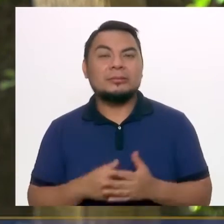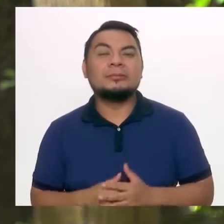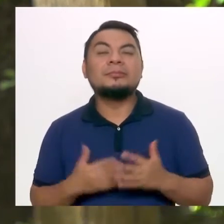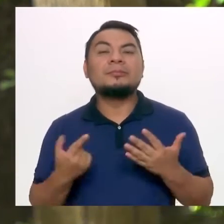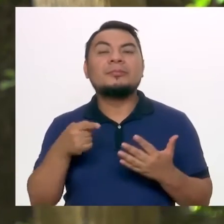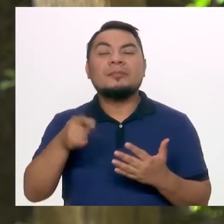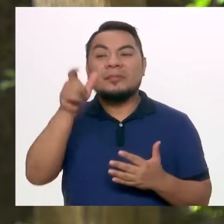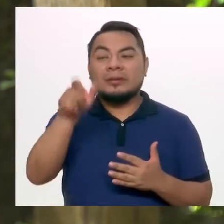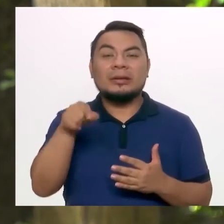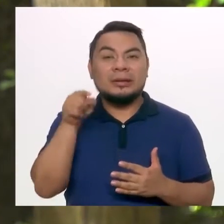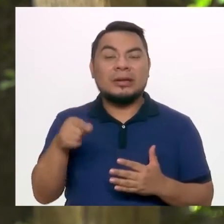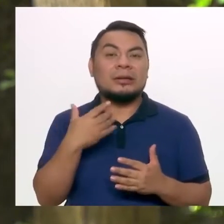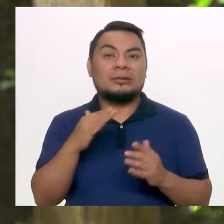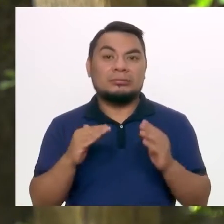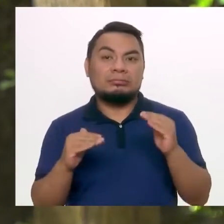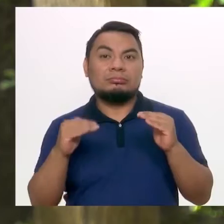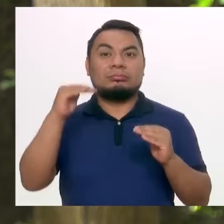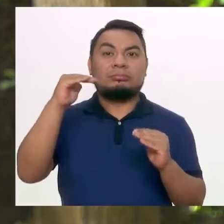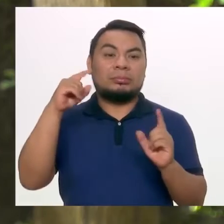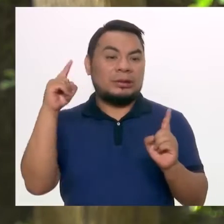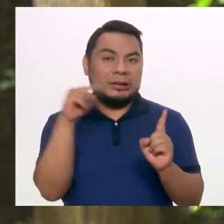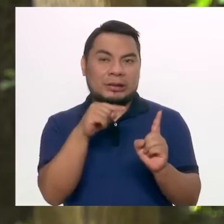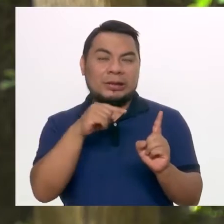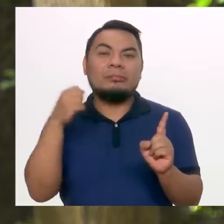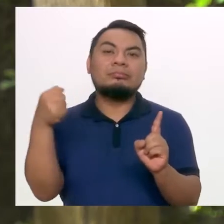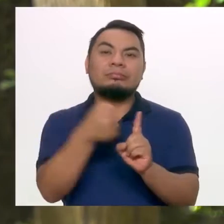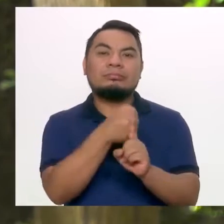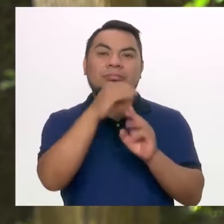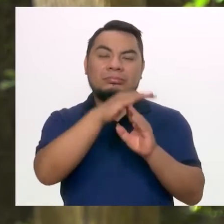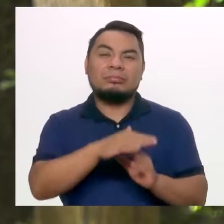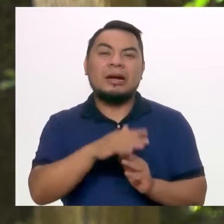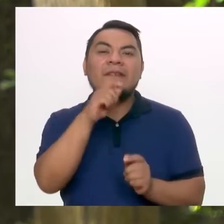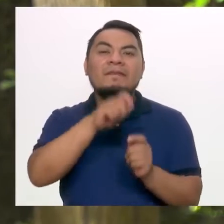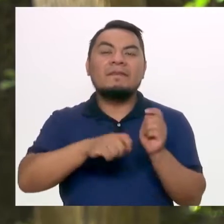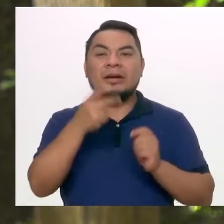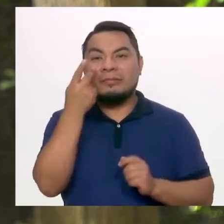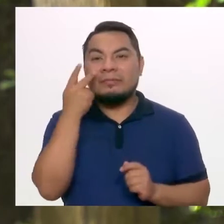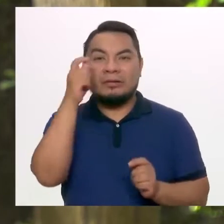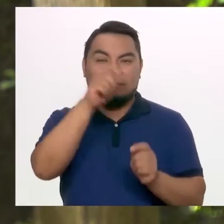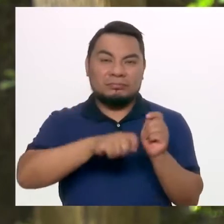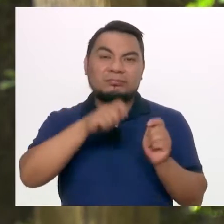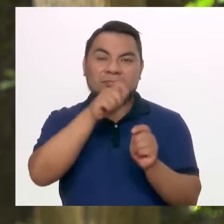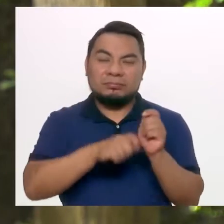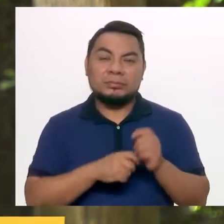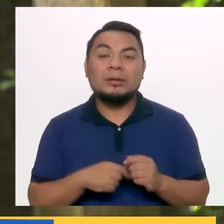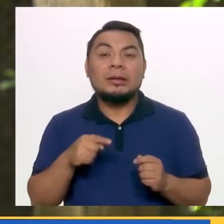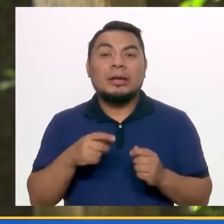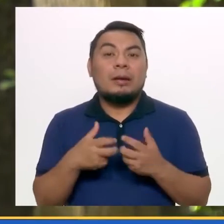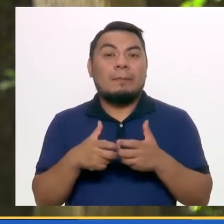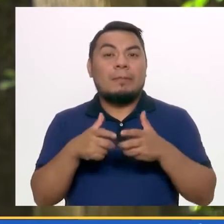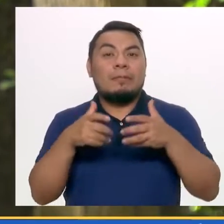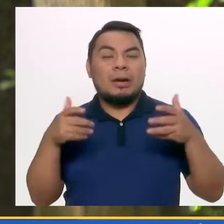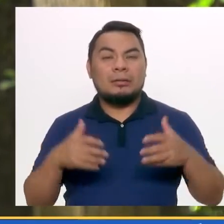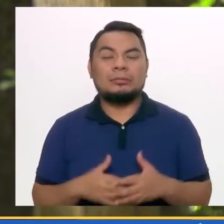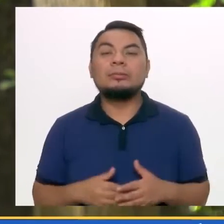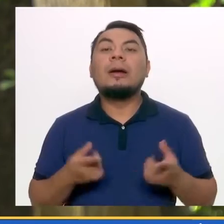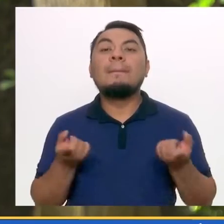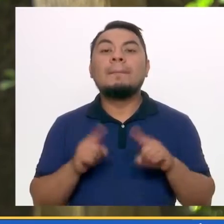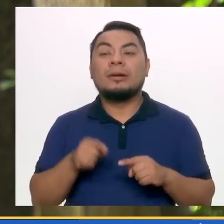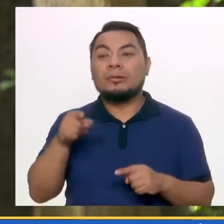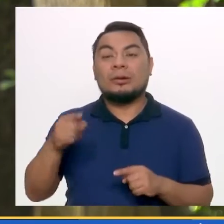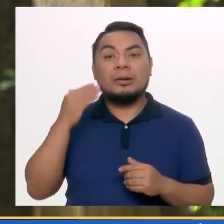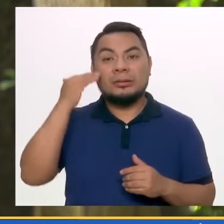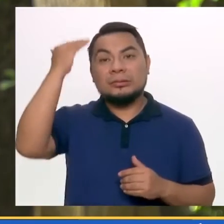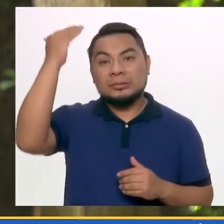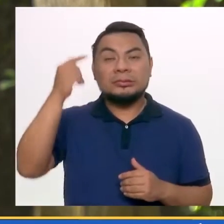un sujeto con ventaja sobre el otro y el problema se agrava cuando los adultos y